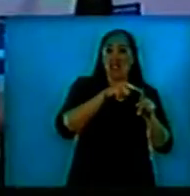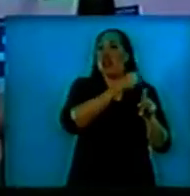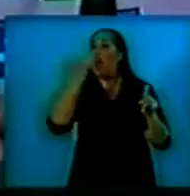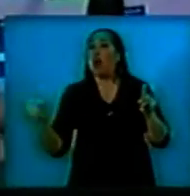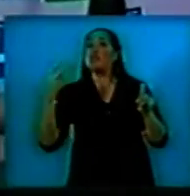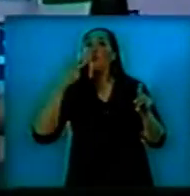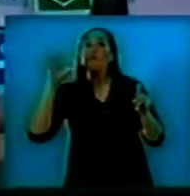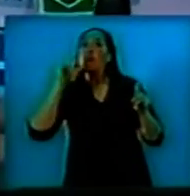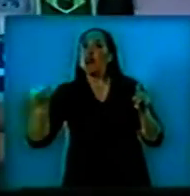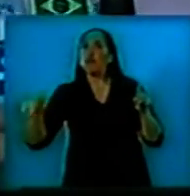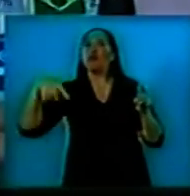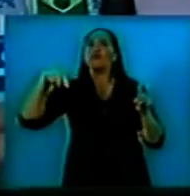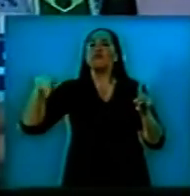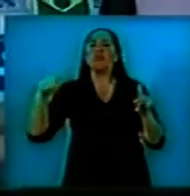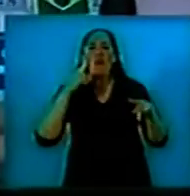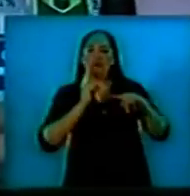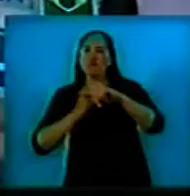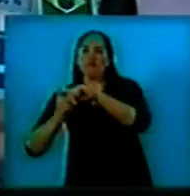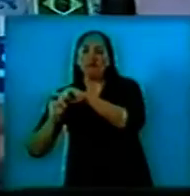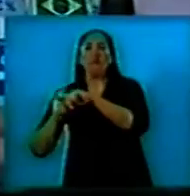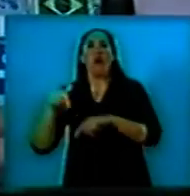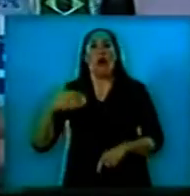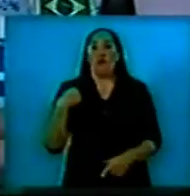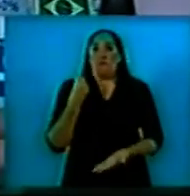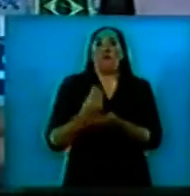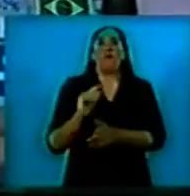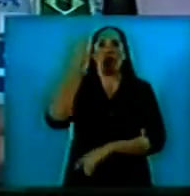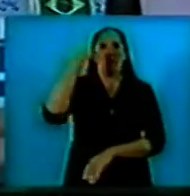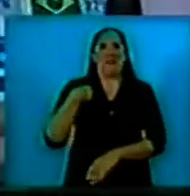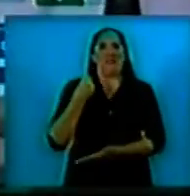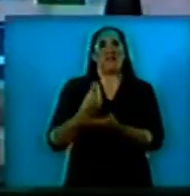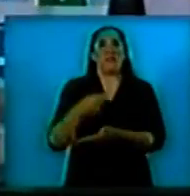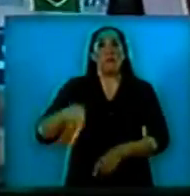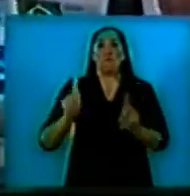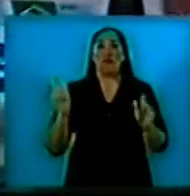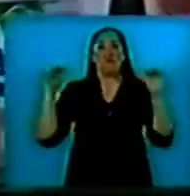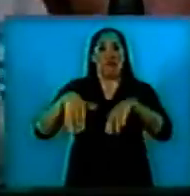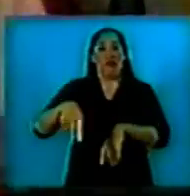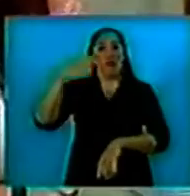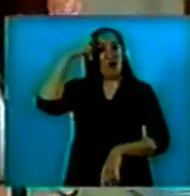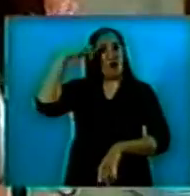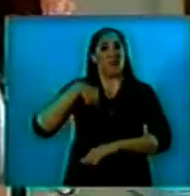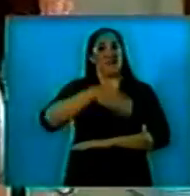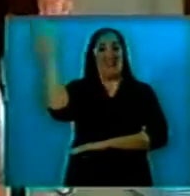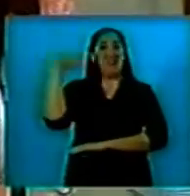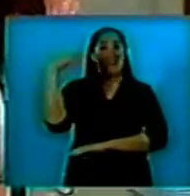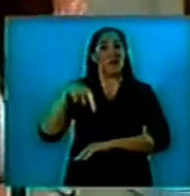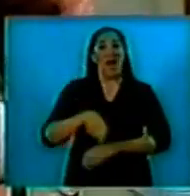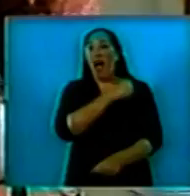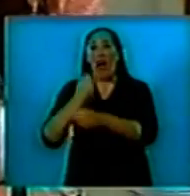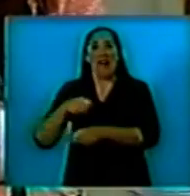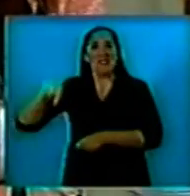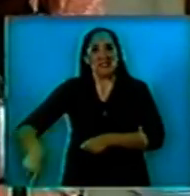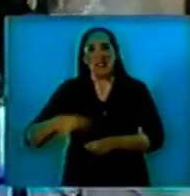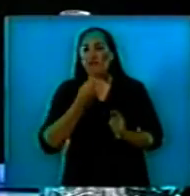2014. Desde cuando asumí como Presidenta por primera vez ante esta Asamblea hasta esta nueva apertura